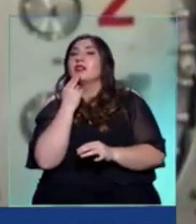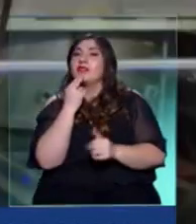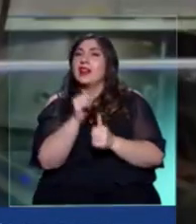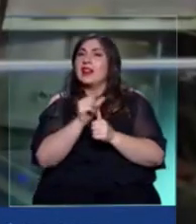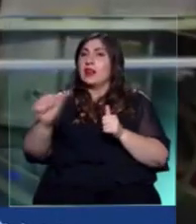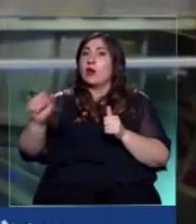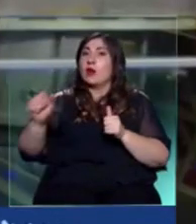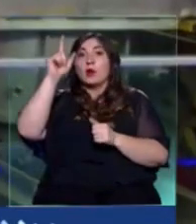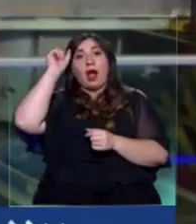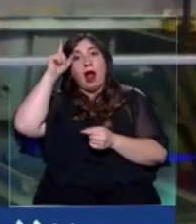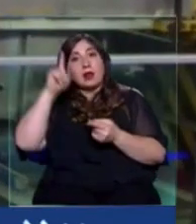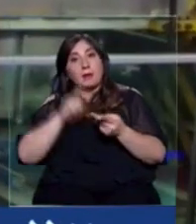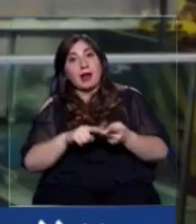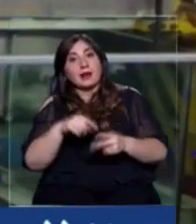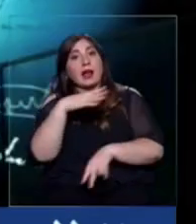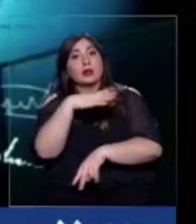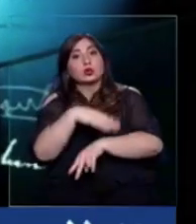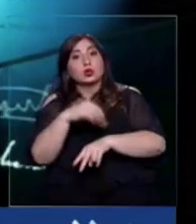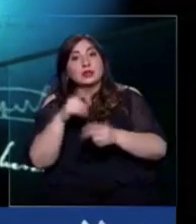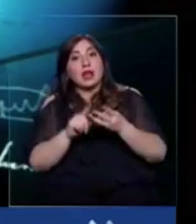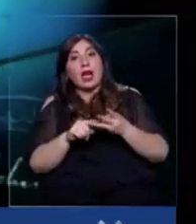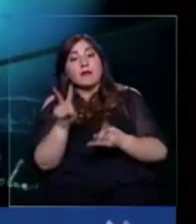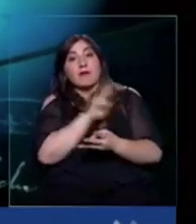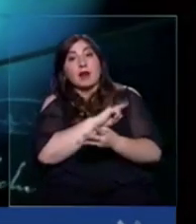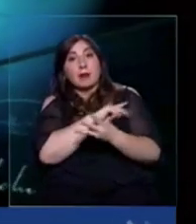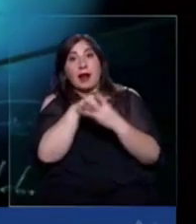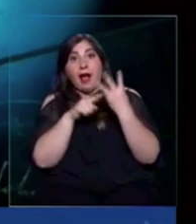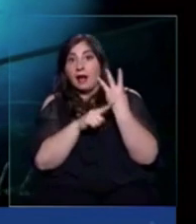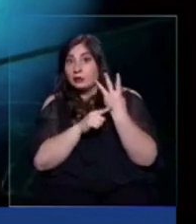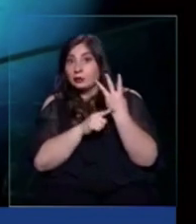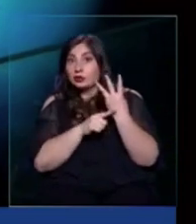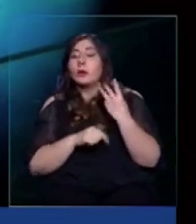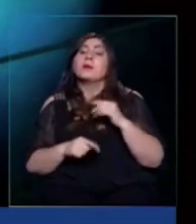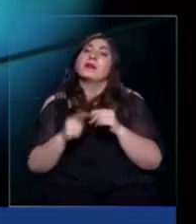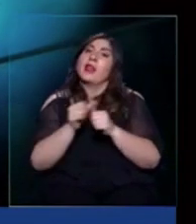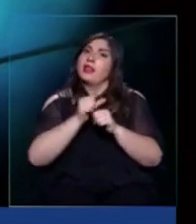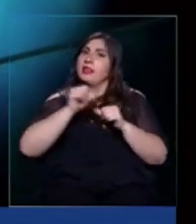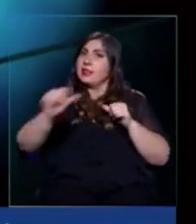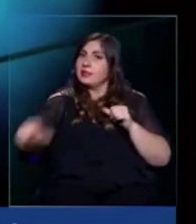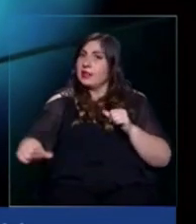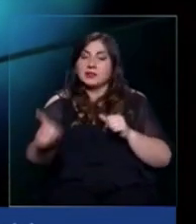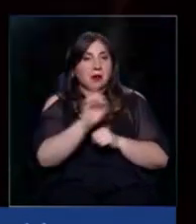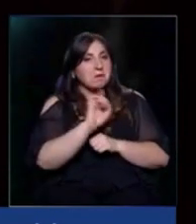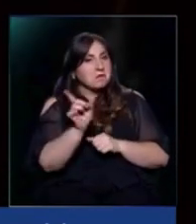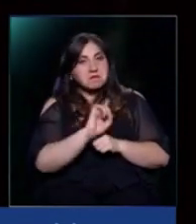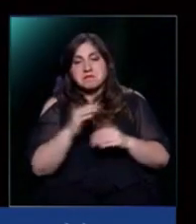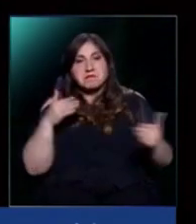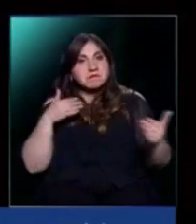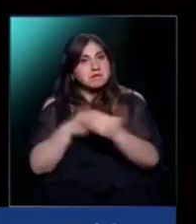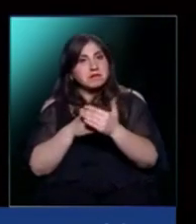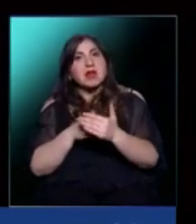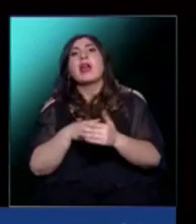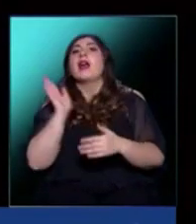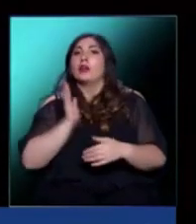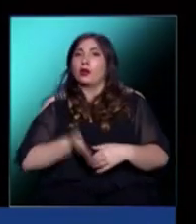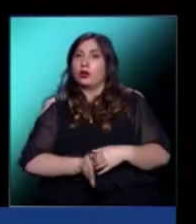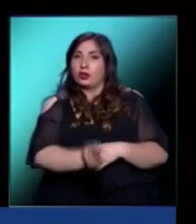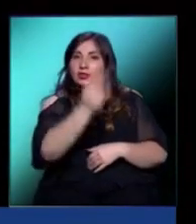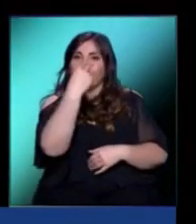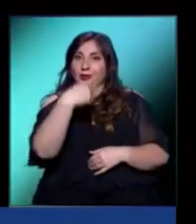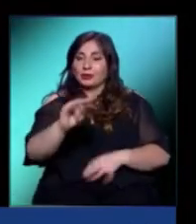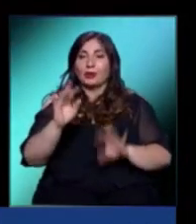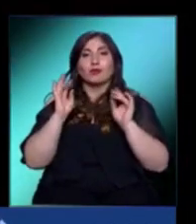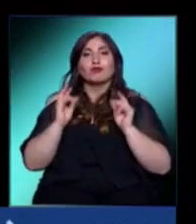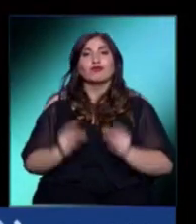una en Alemania, Suiza y Valparaíso respectivamente, distancia que no ha sido impedimento para continuar con su